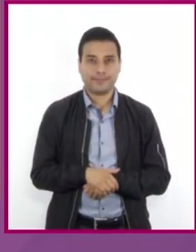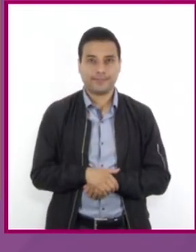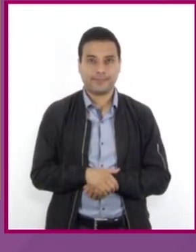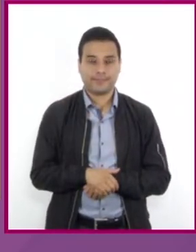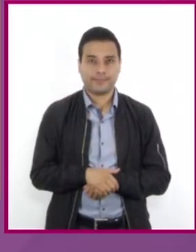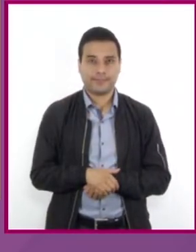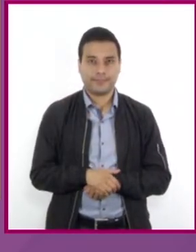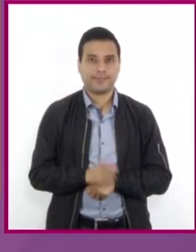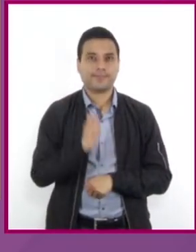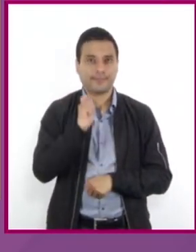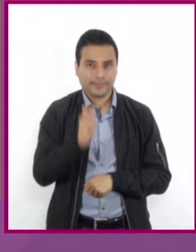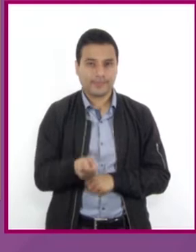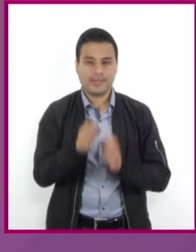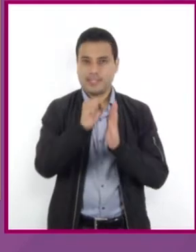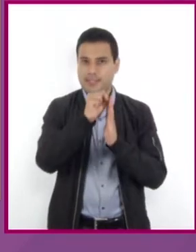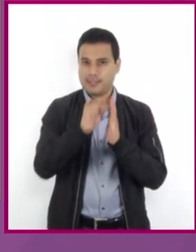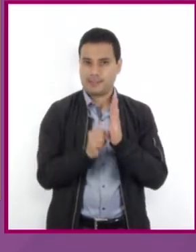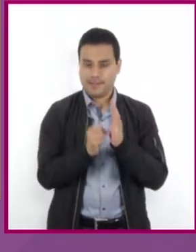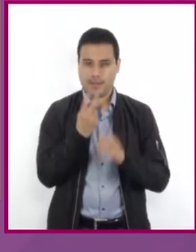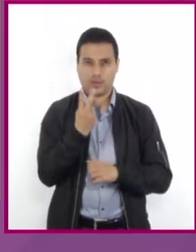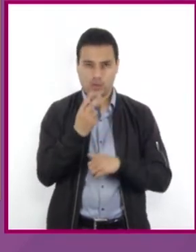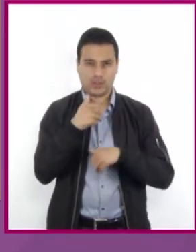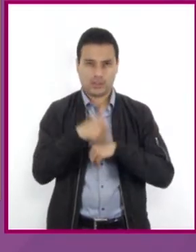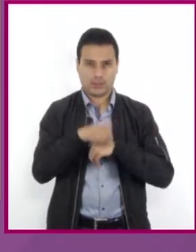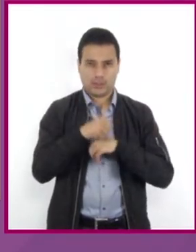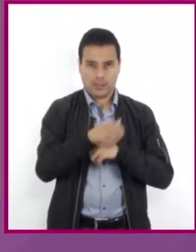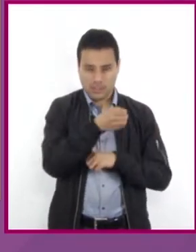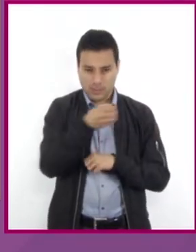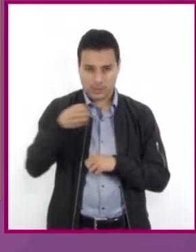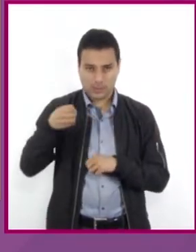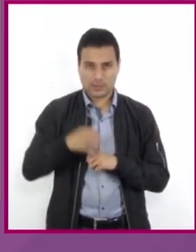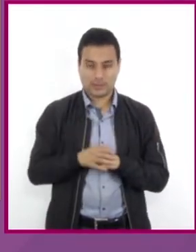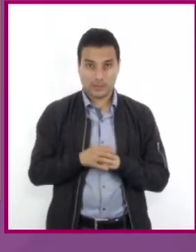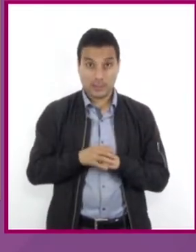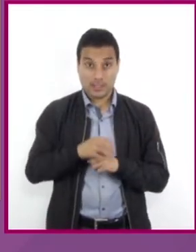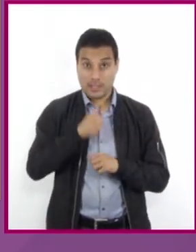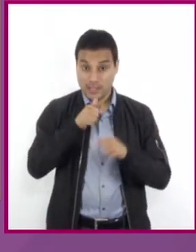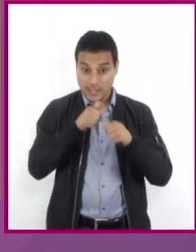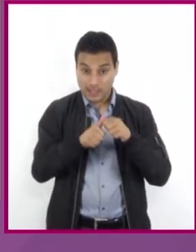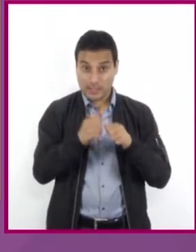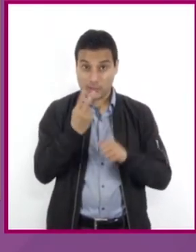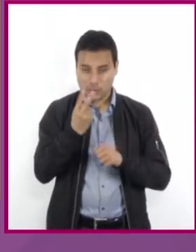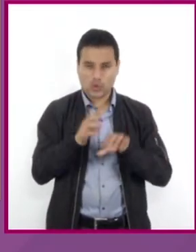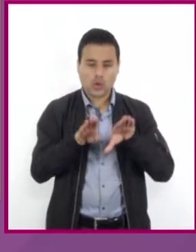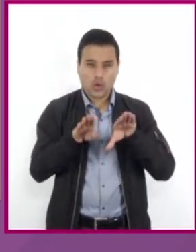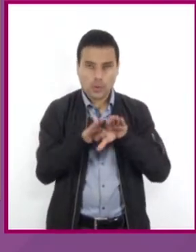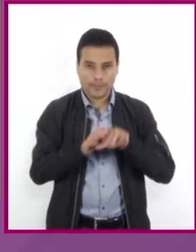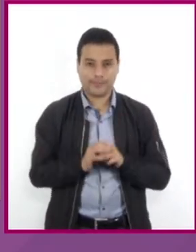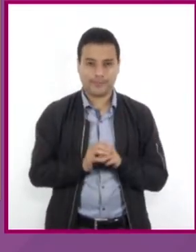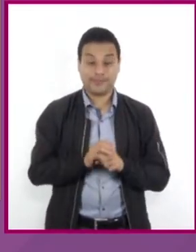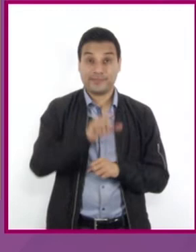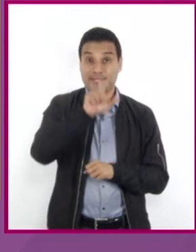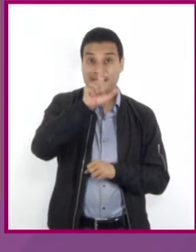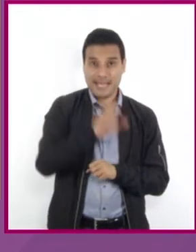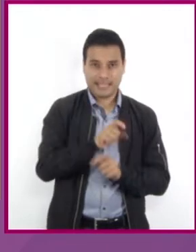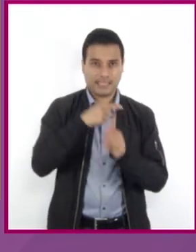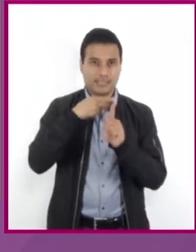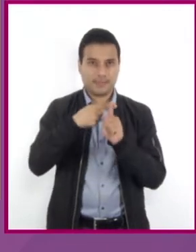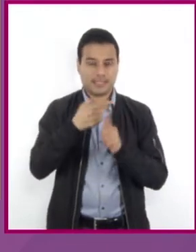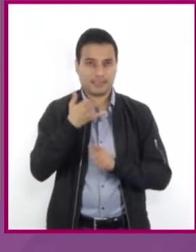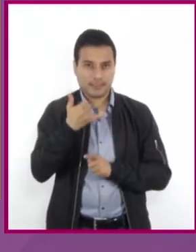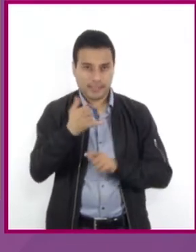tenemos que el sistema de dos ecuaciones con dos incógnitas queda así. X más Y igual a 15.